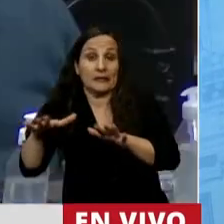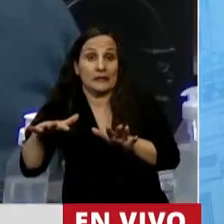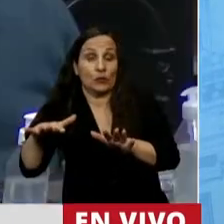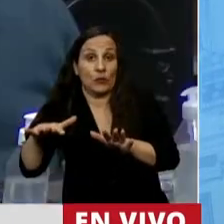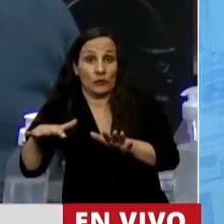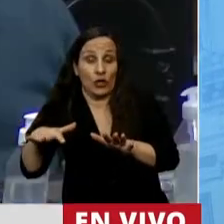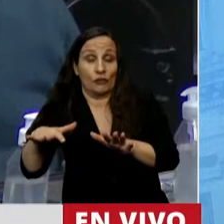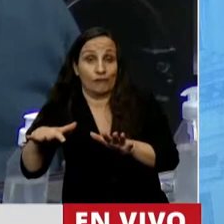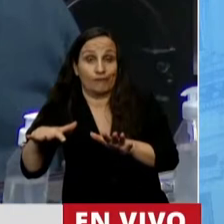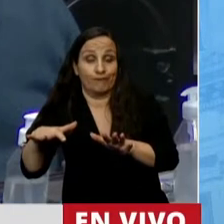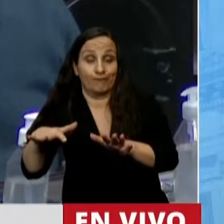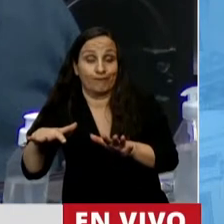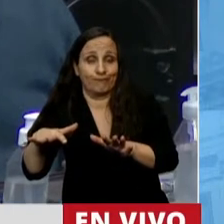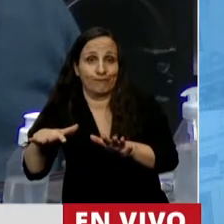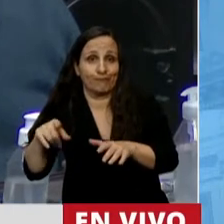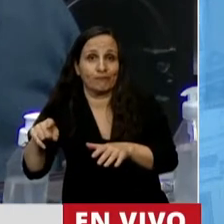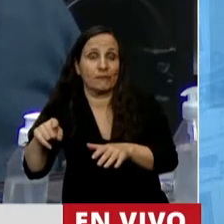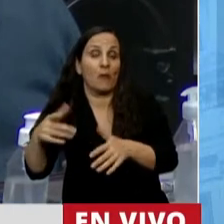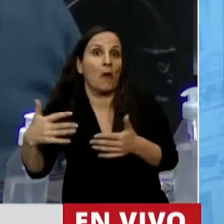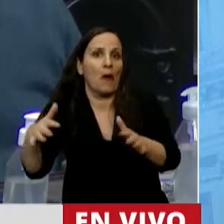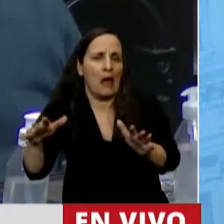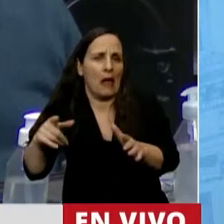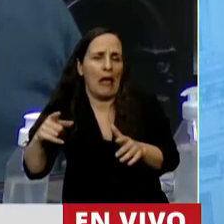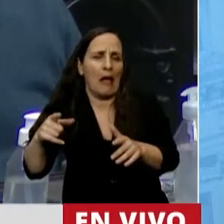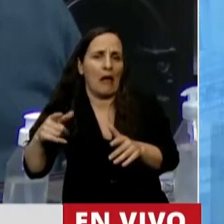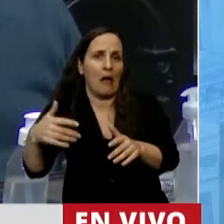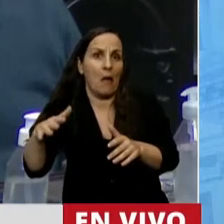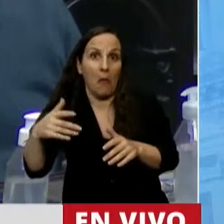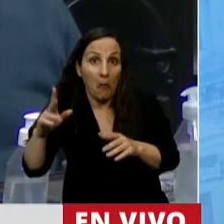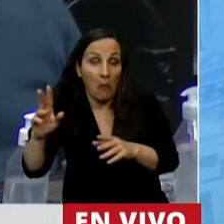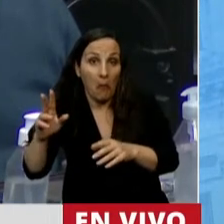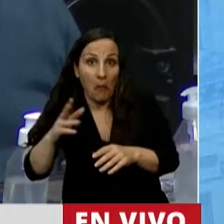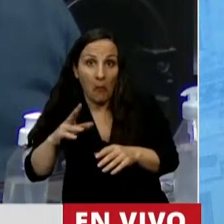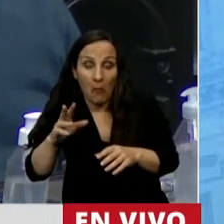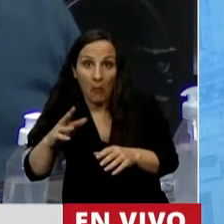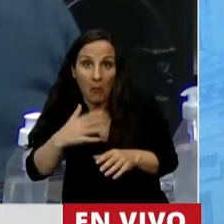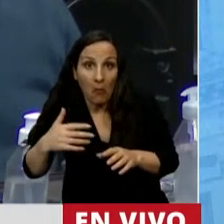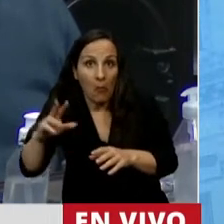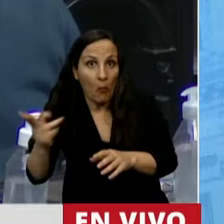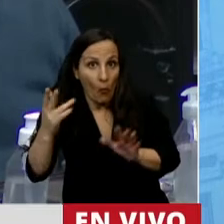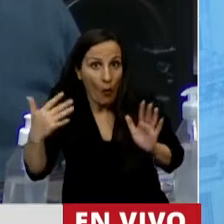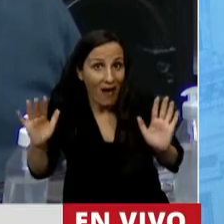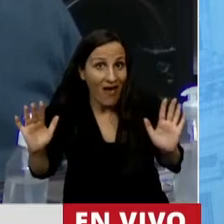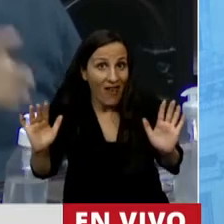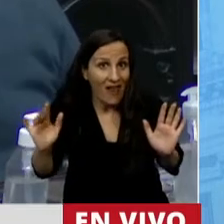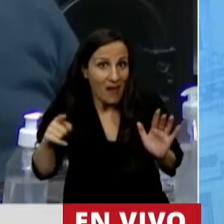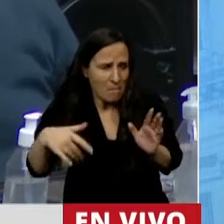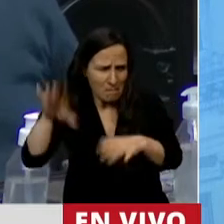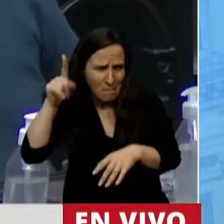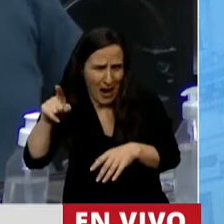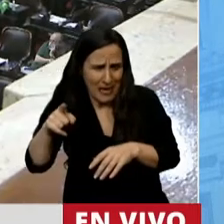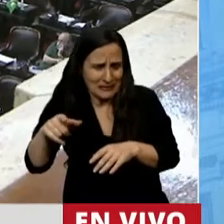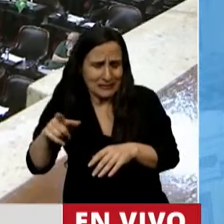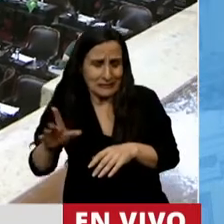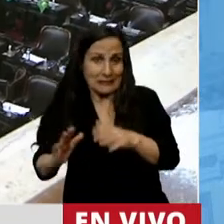que establecen como una de las causas de muerte materna más considerables.